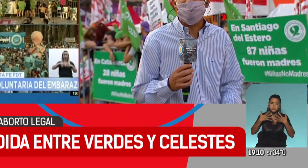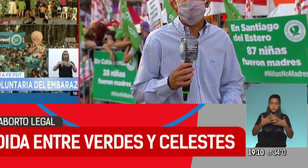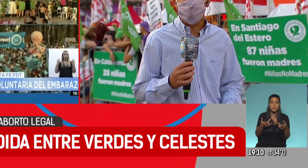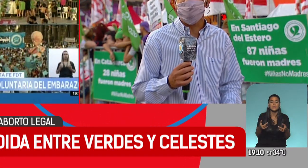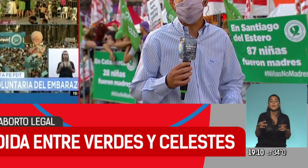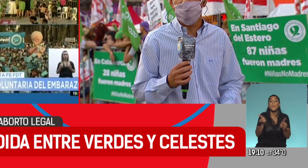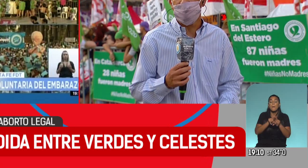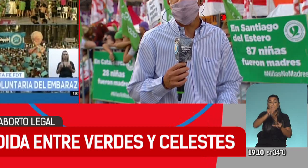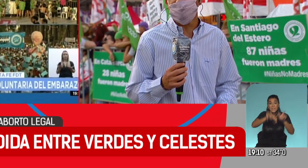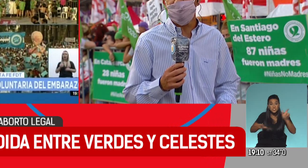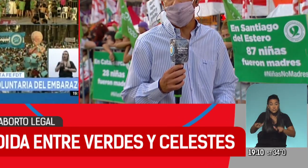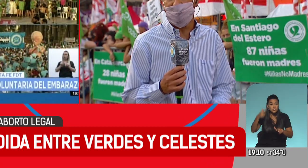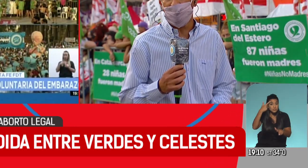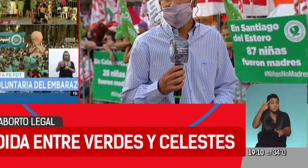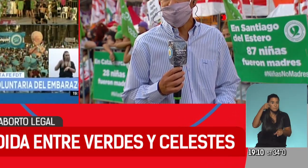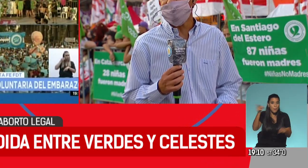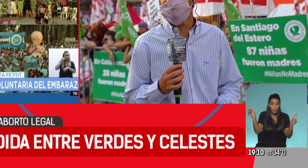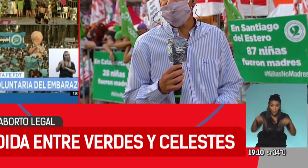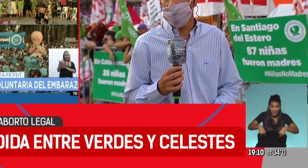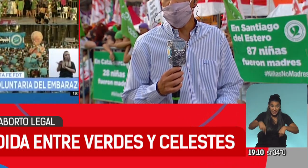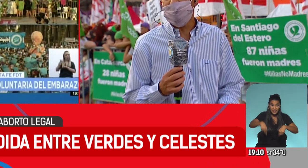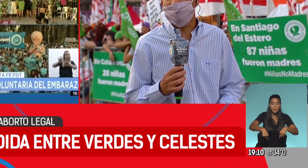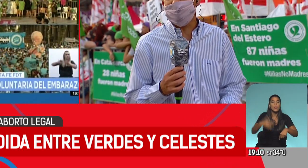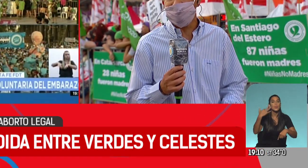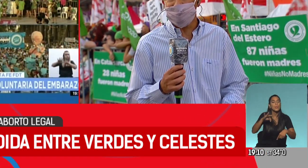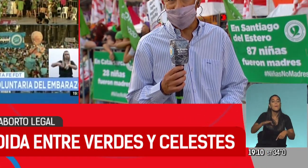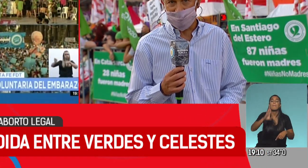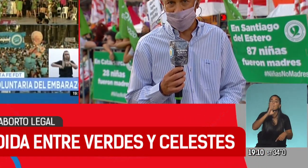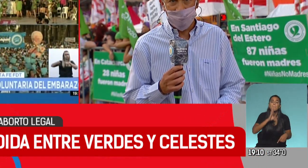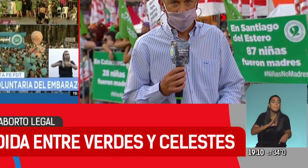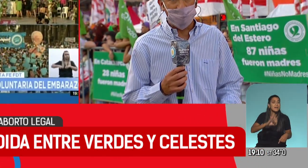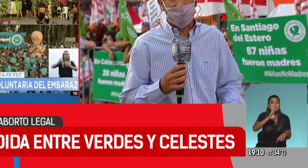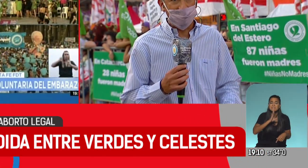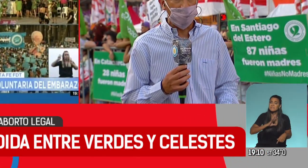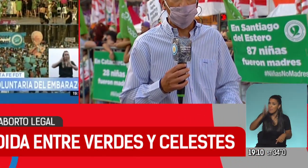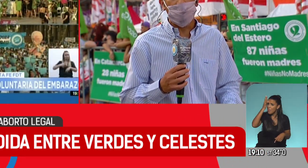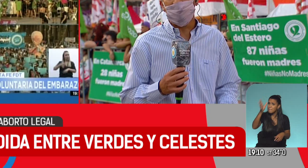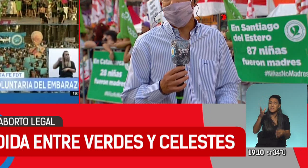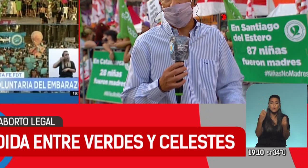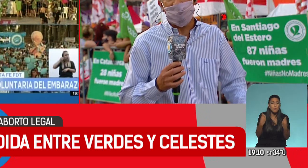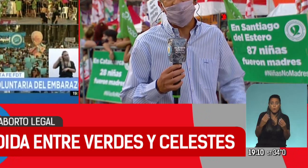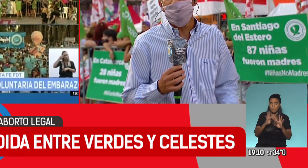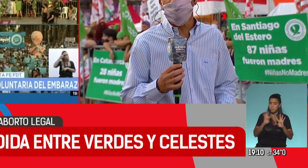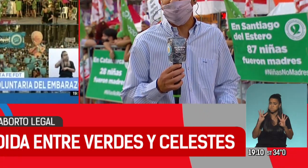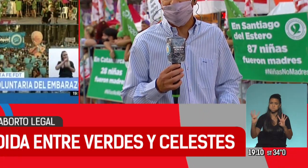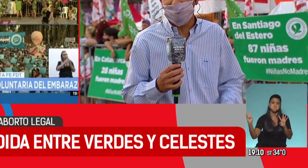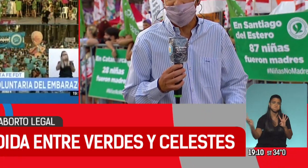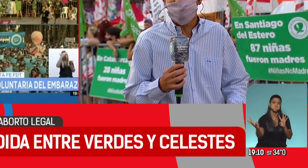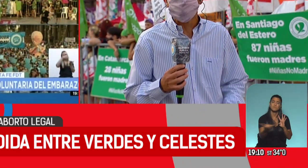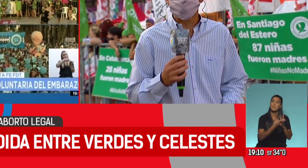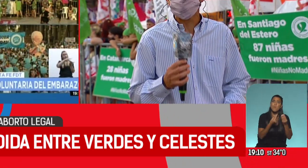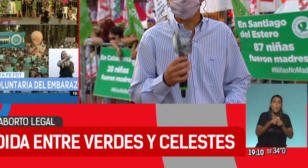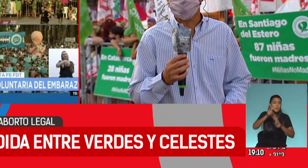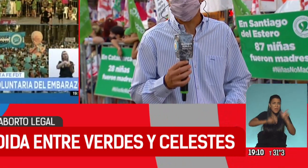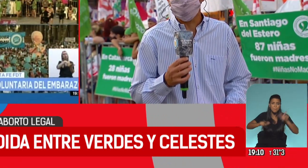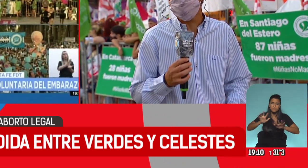aquellas personas que están pensando en venir, primero, tienen que tener mucha paciencia, ¿sí? Porque está todo vallado y hay mucha gente.